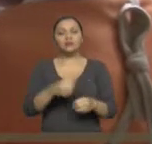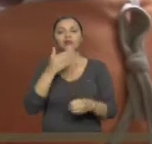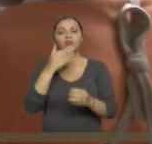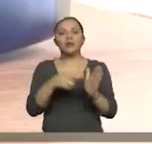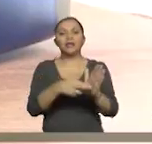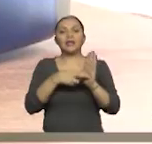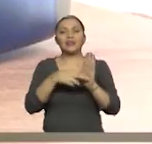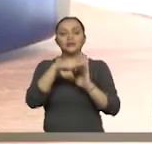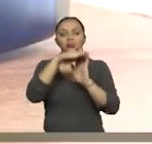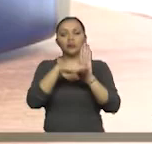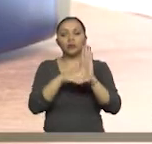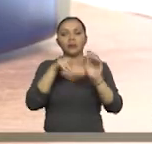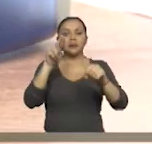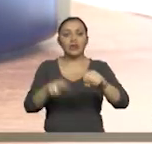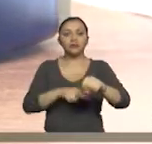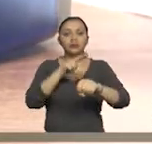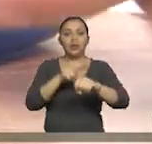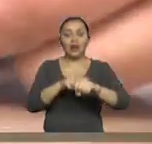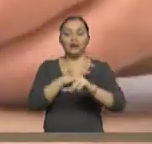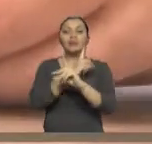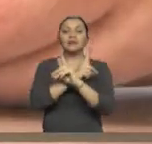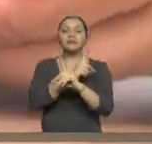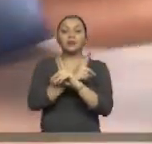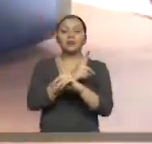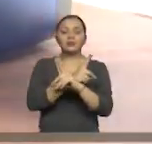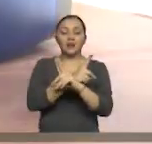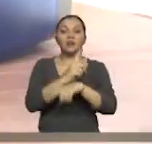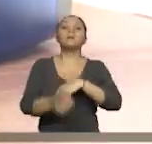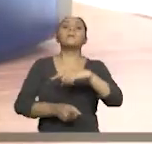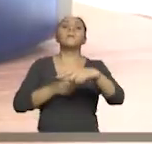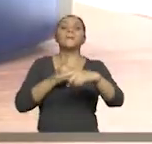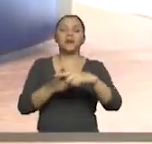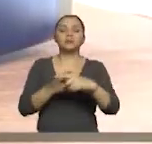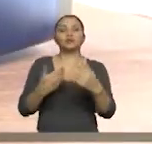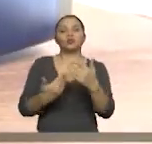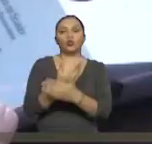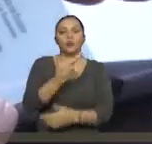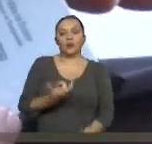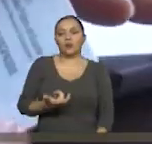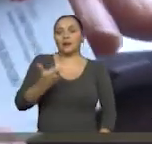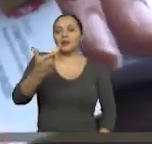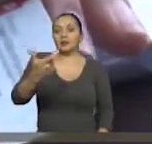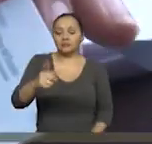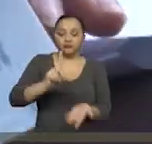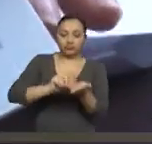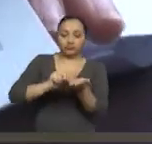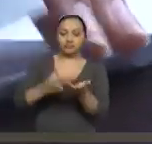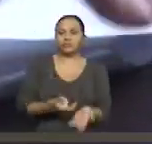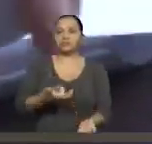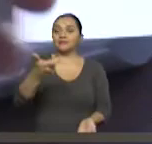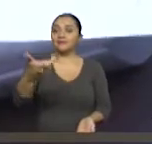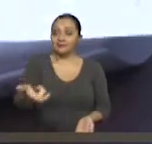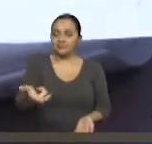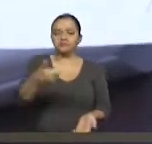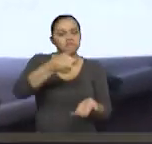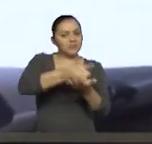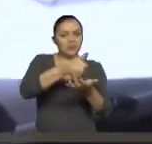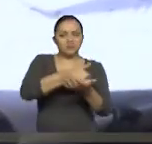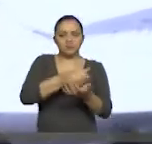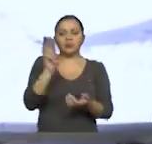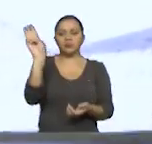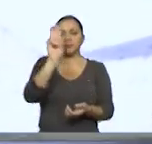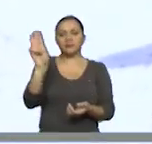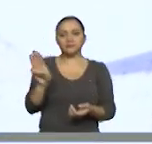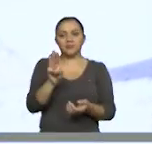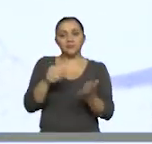Registro Nacional de Discapacidades y la emisión de un carnet de discapacidad a cargo del mismo Ministerio de